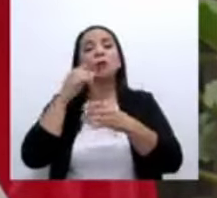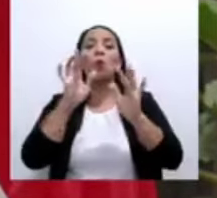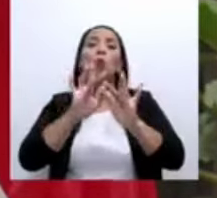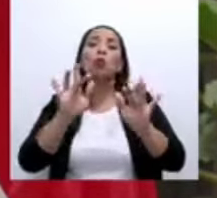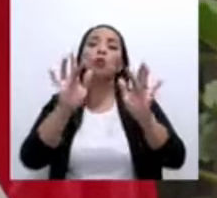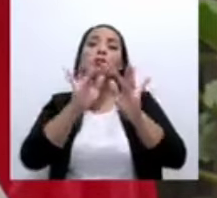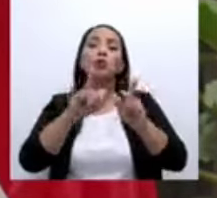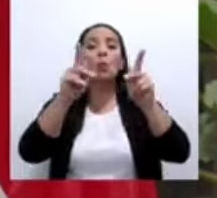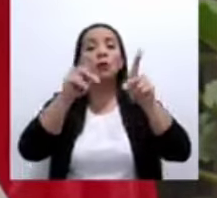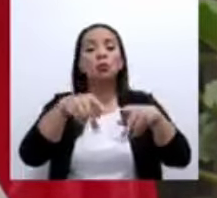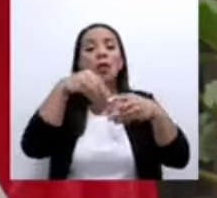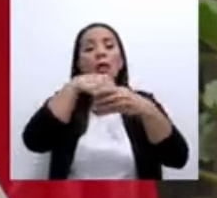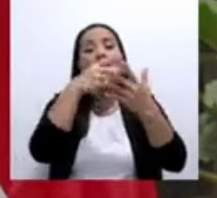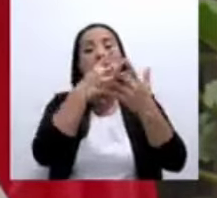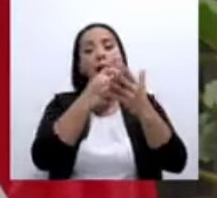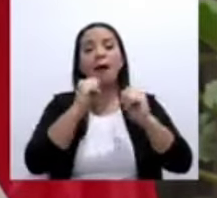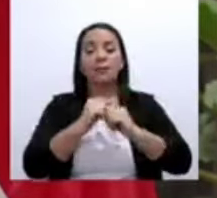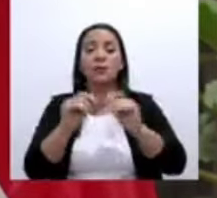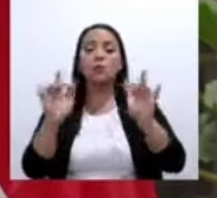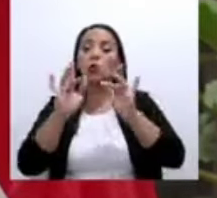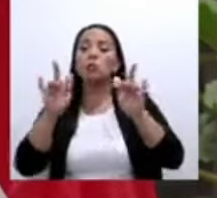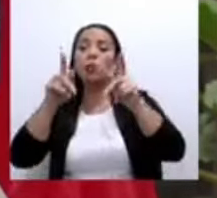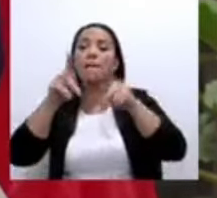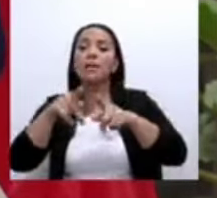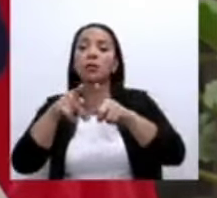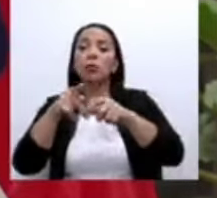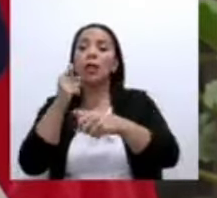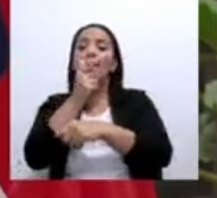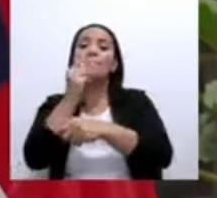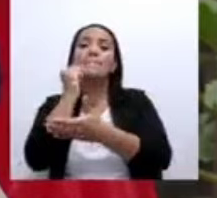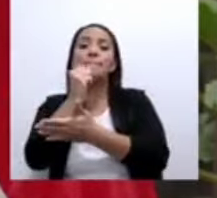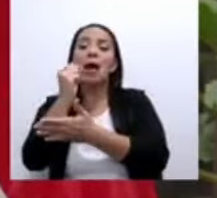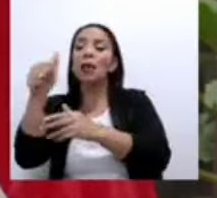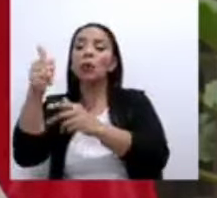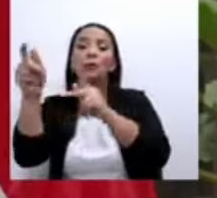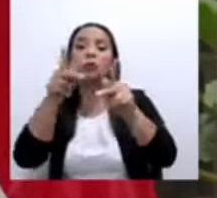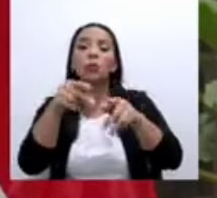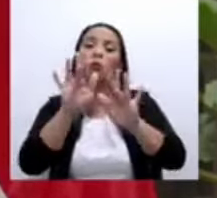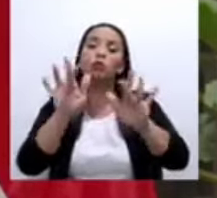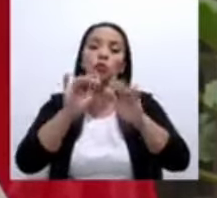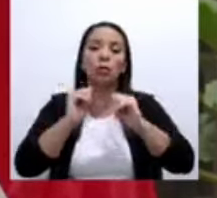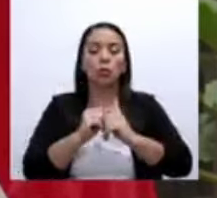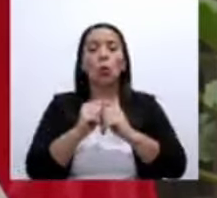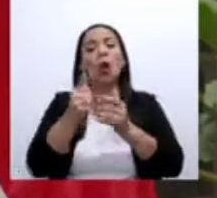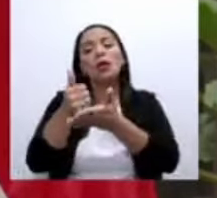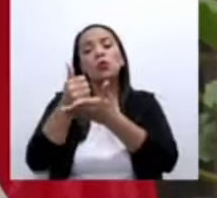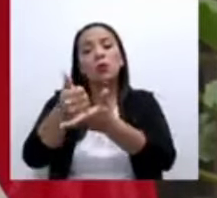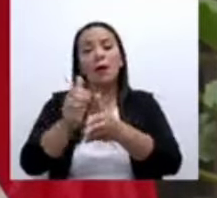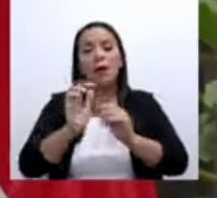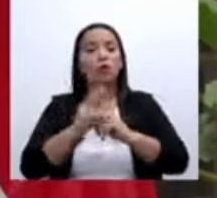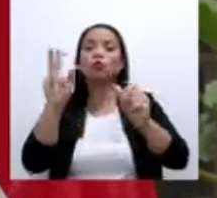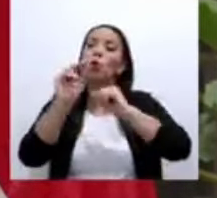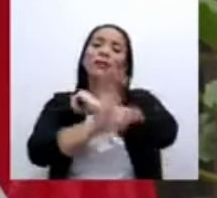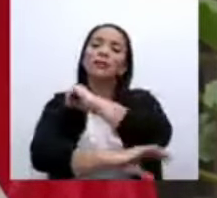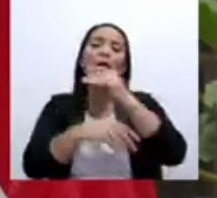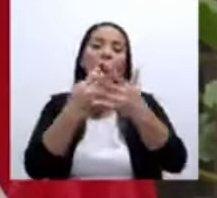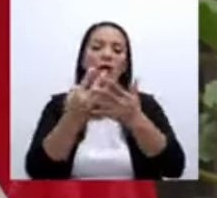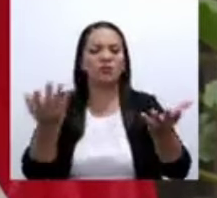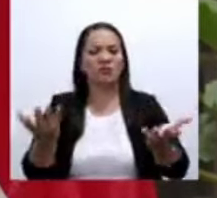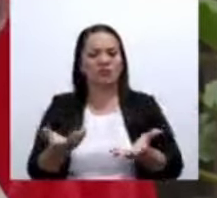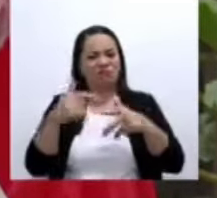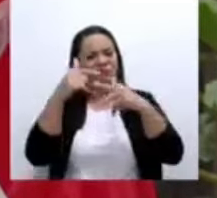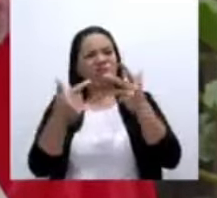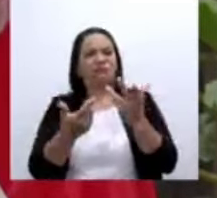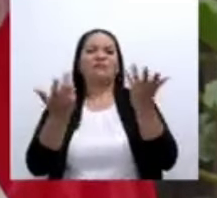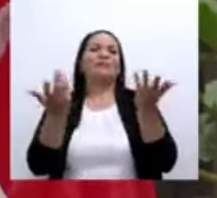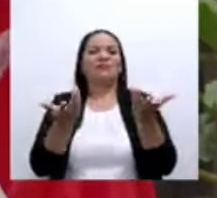cárcel, que hay que rehabilitarlos en lugar de castigarlos en etcétera. Son